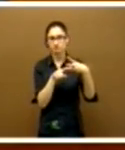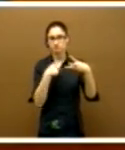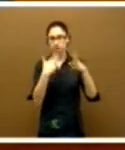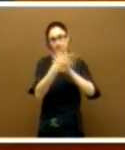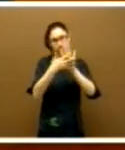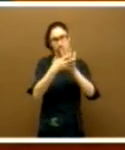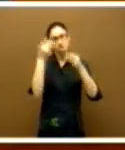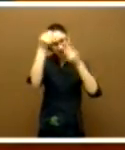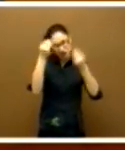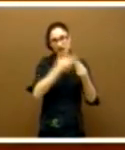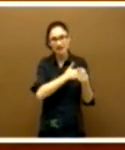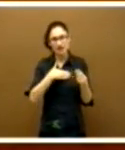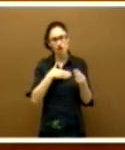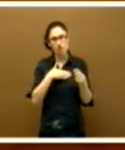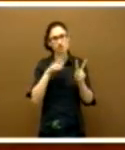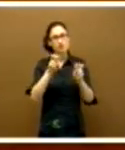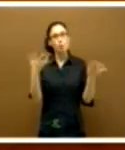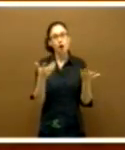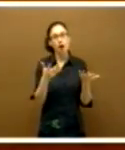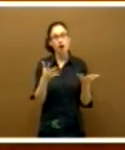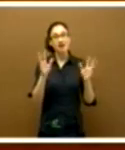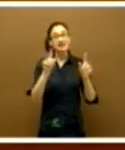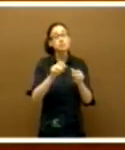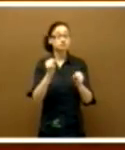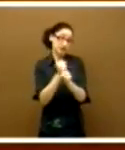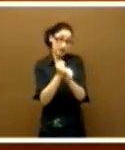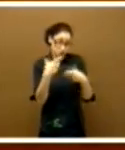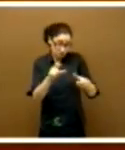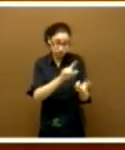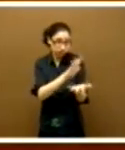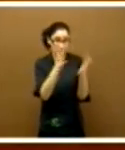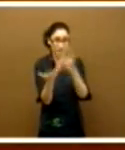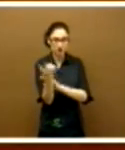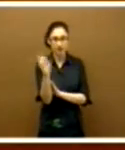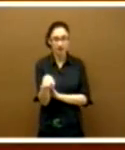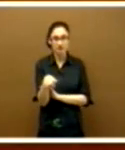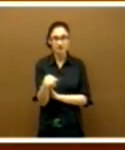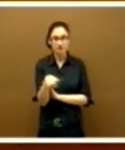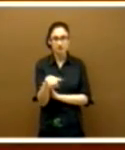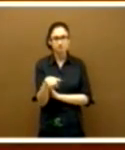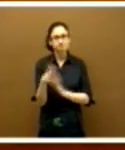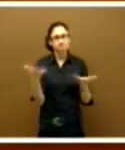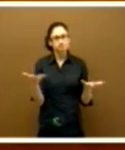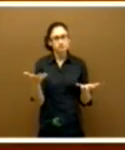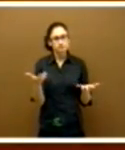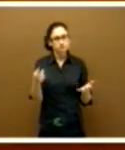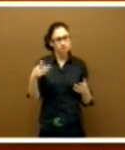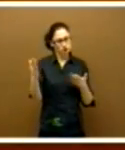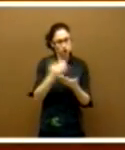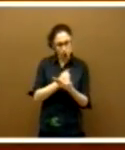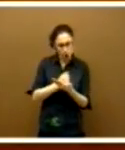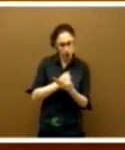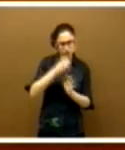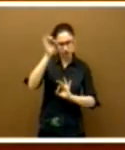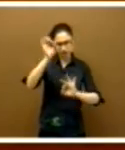quiero reflexionar son los cambios que ha sufrido el mundo laboral. Y es que, a pesar de que todos los indicadores